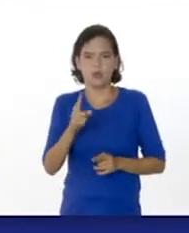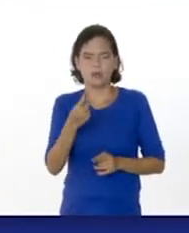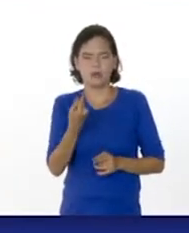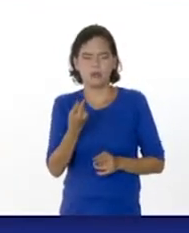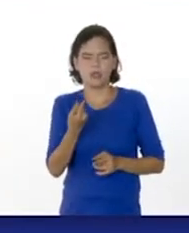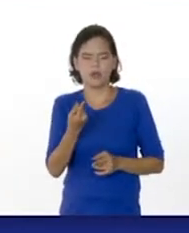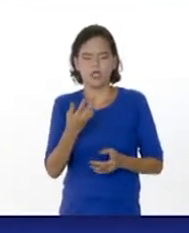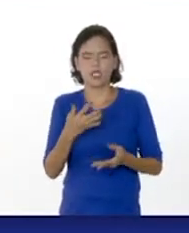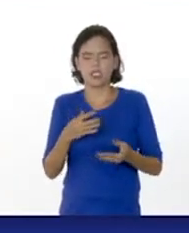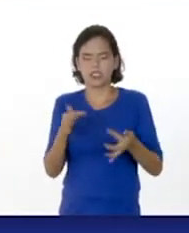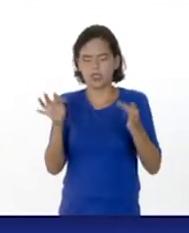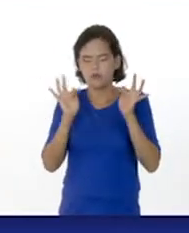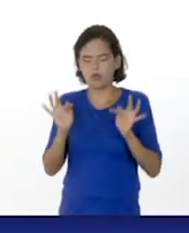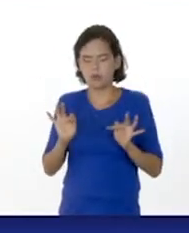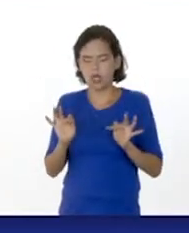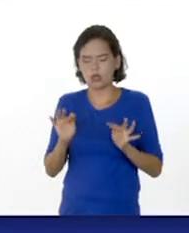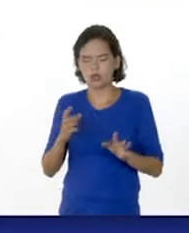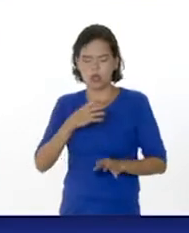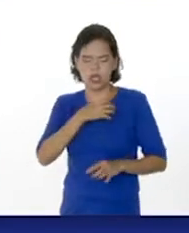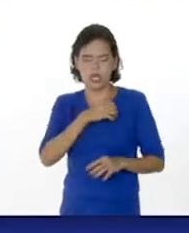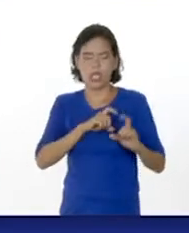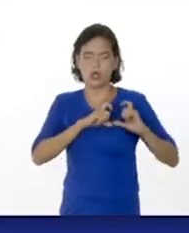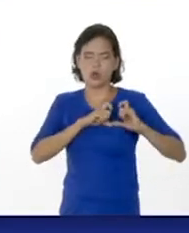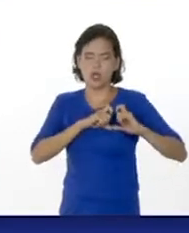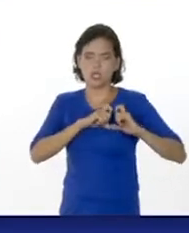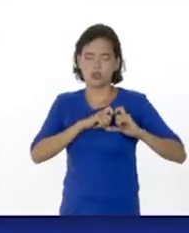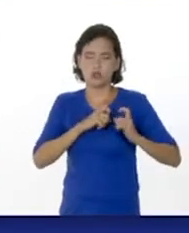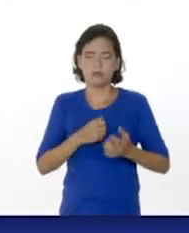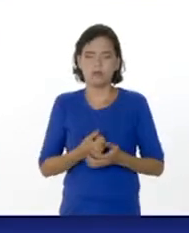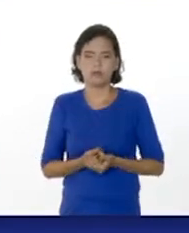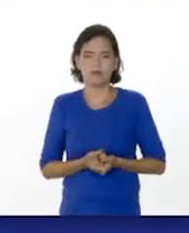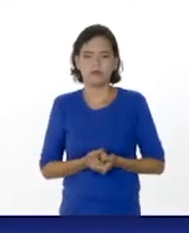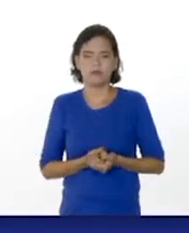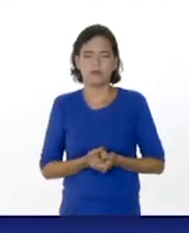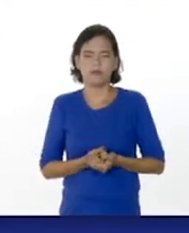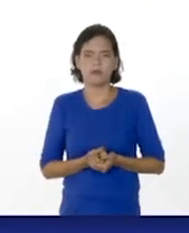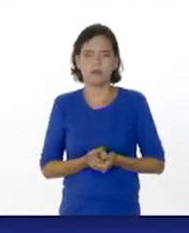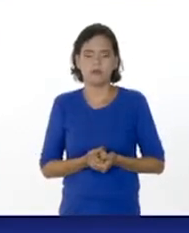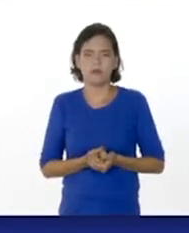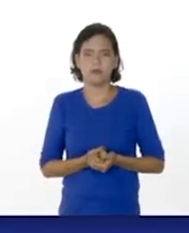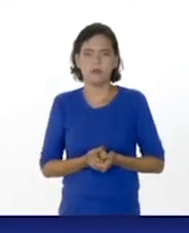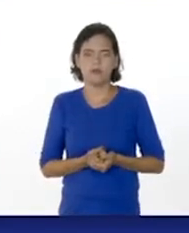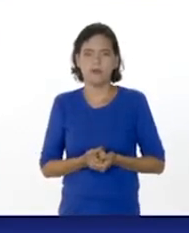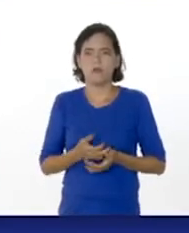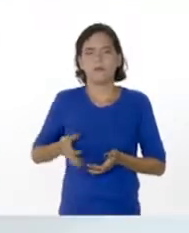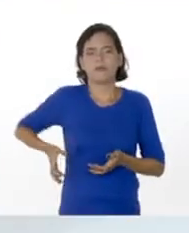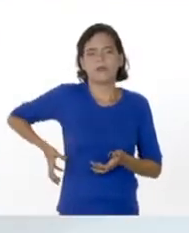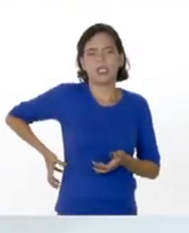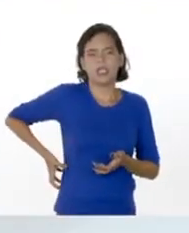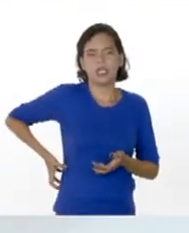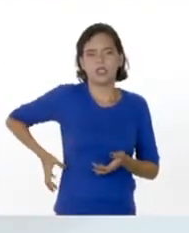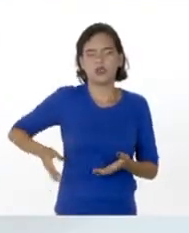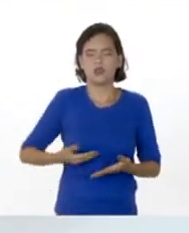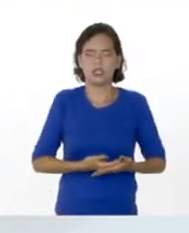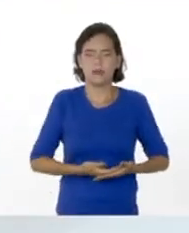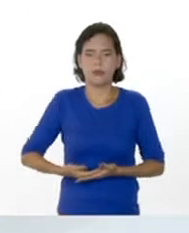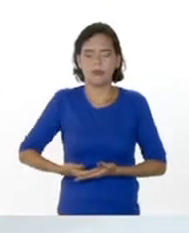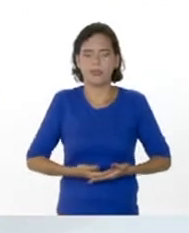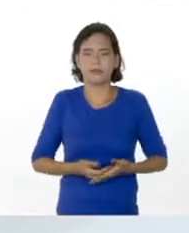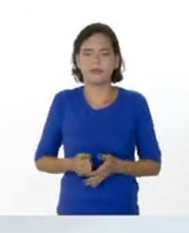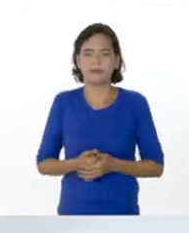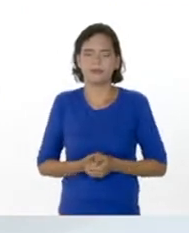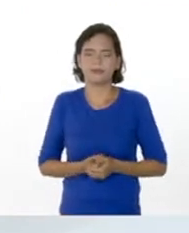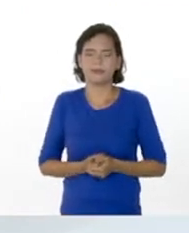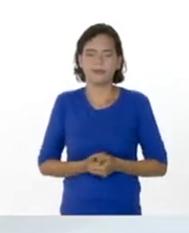van a ser el corazón y la parte del riñón de ese bebecito. Entonces ¿qué vamos